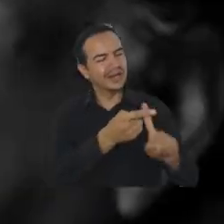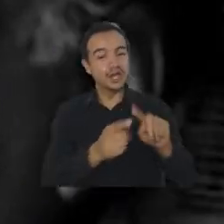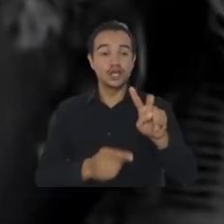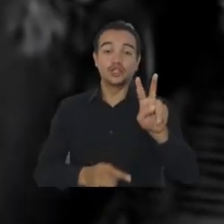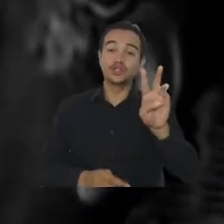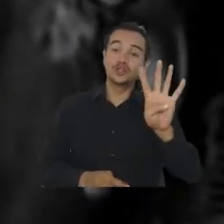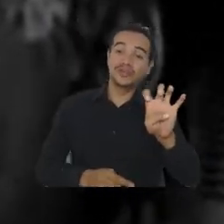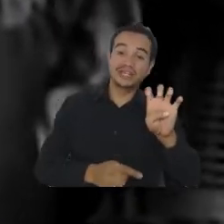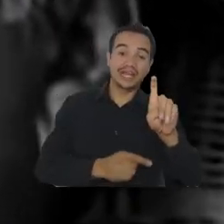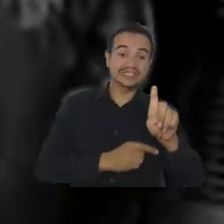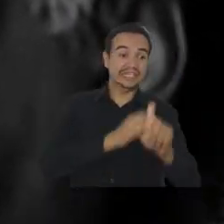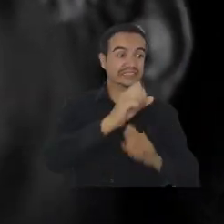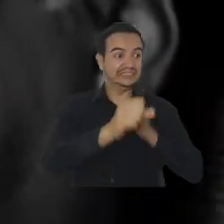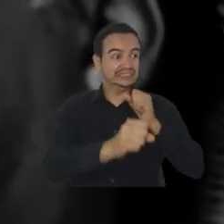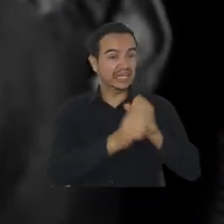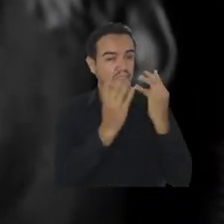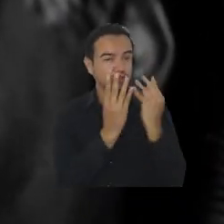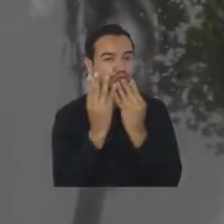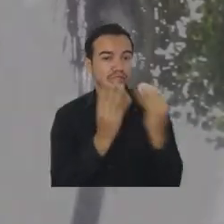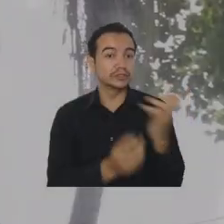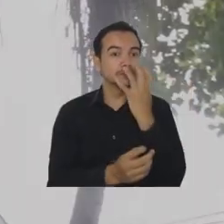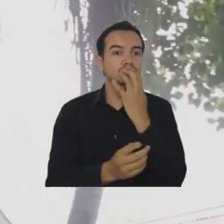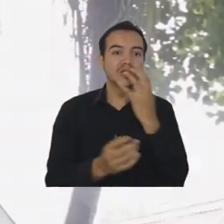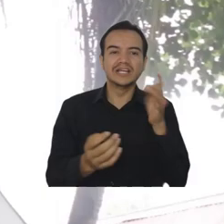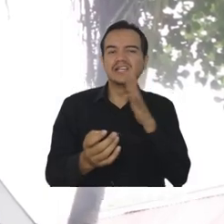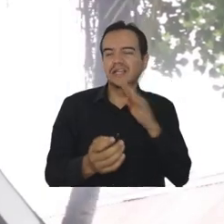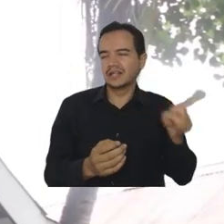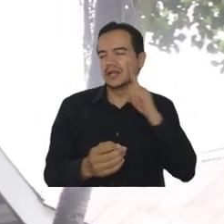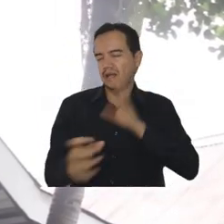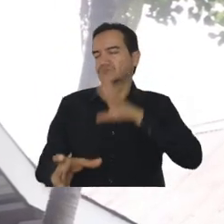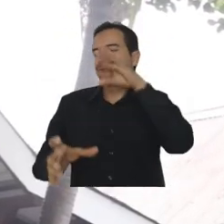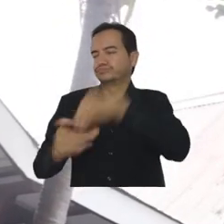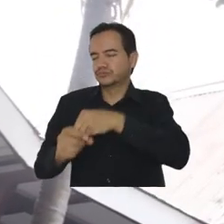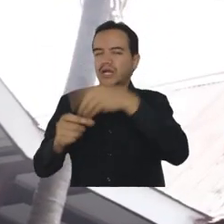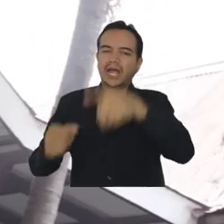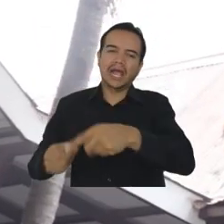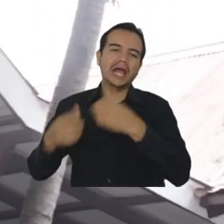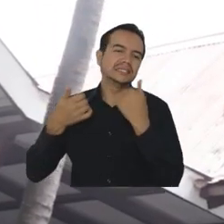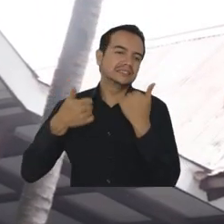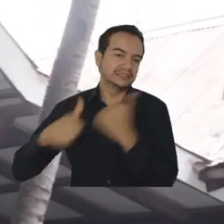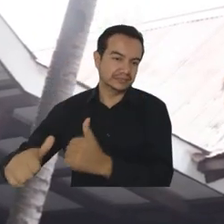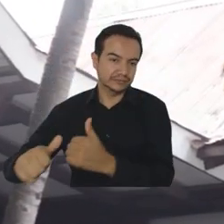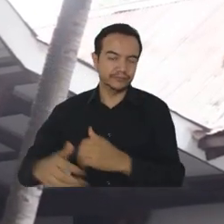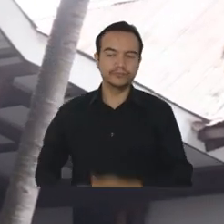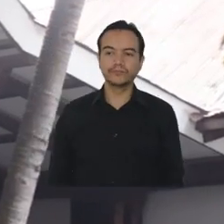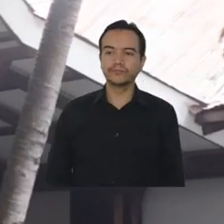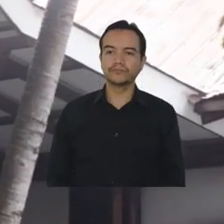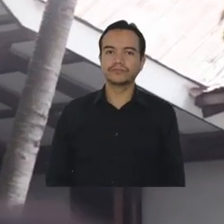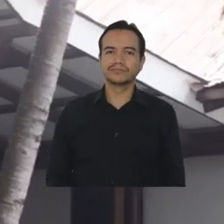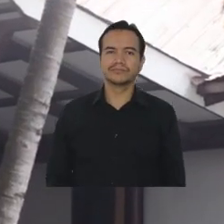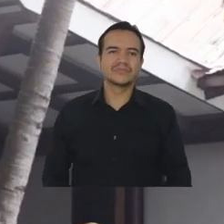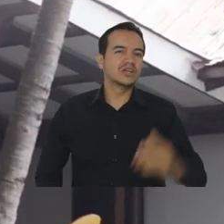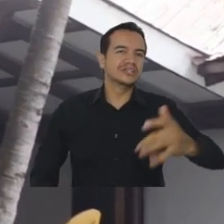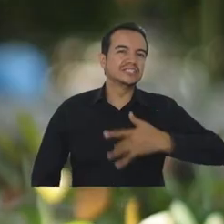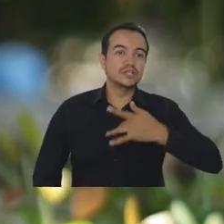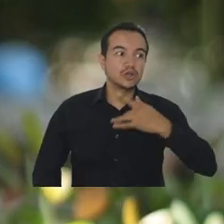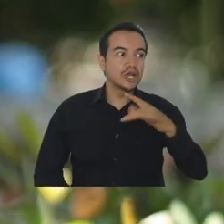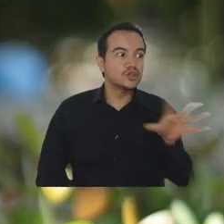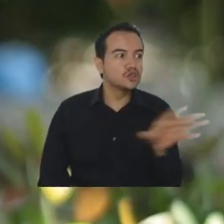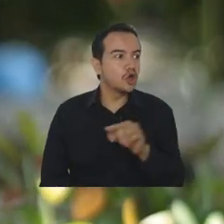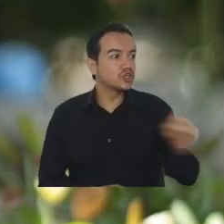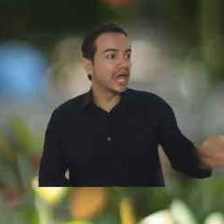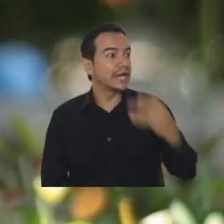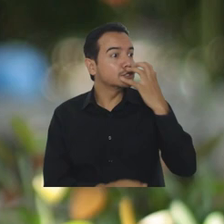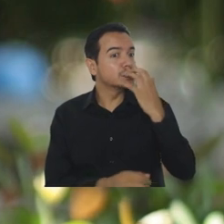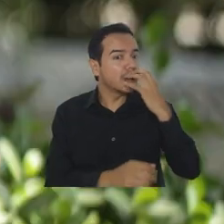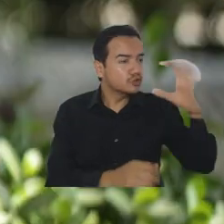Gabriel García Márquez con una jornada cultural llena de realismo mágico. Si todos tuvieran la mente de Gabo, creo que el